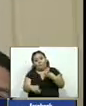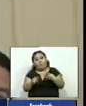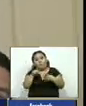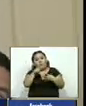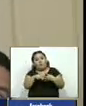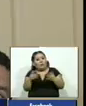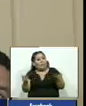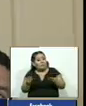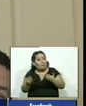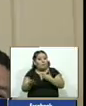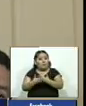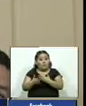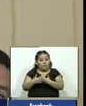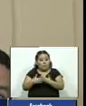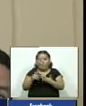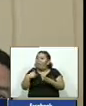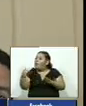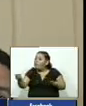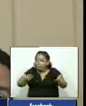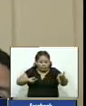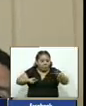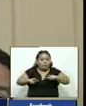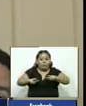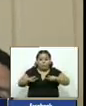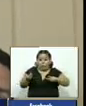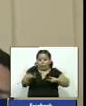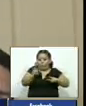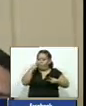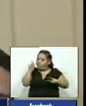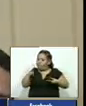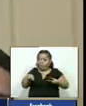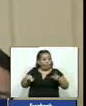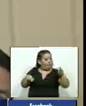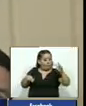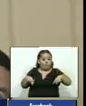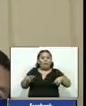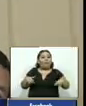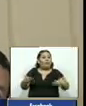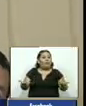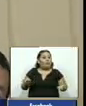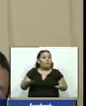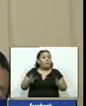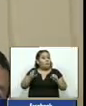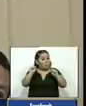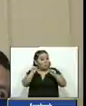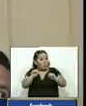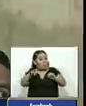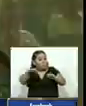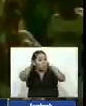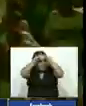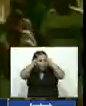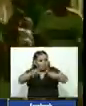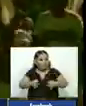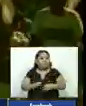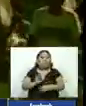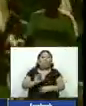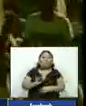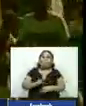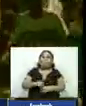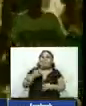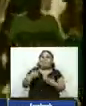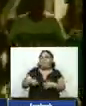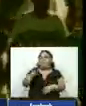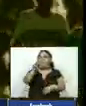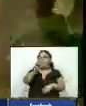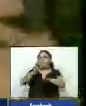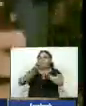de lo que nos han informado de qué es lo que han hecho nosotros tenemos que evaluar qué es lo que se ha hecho para poder tomar una mejor decisión 27 años del